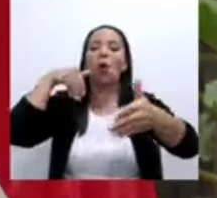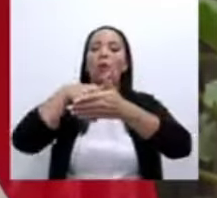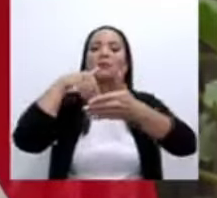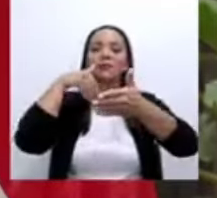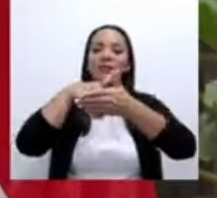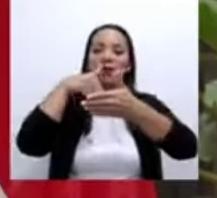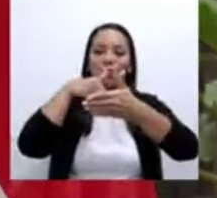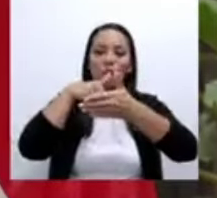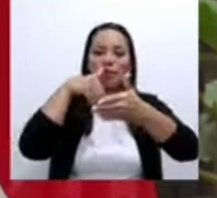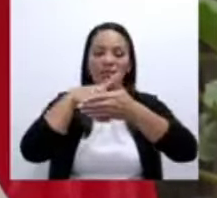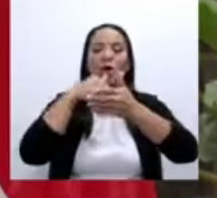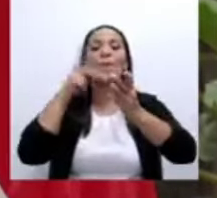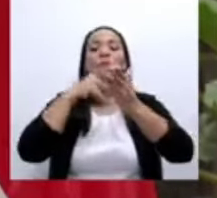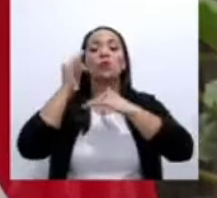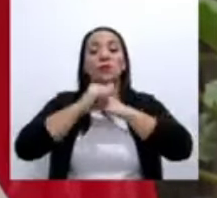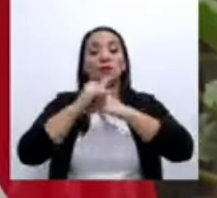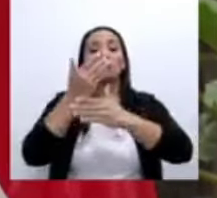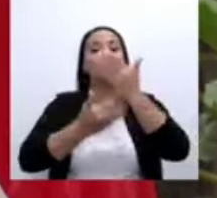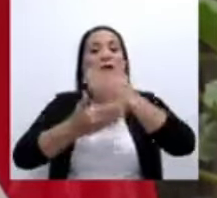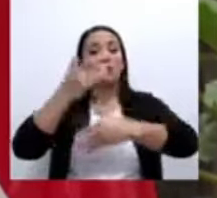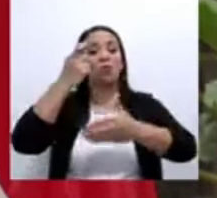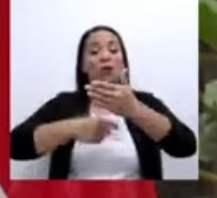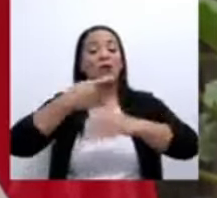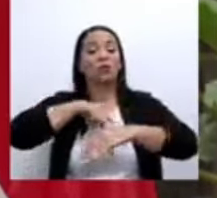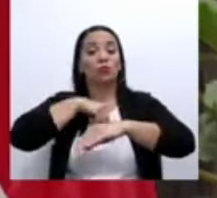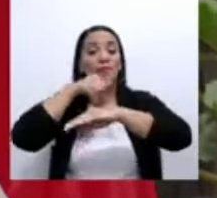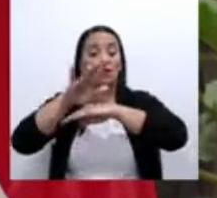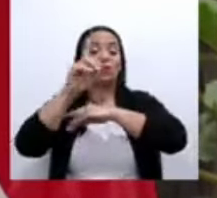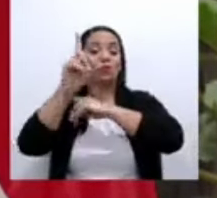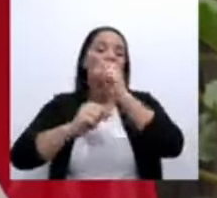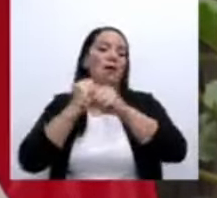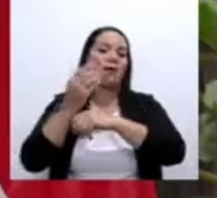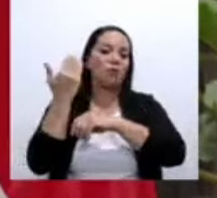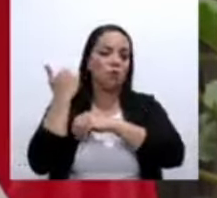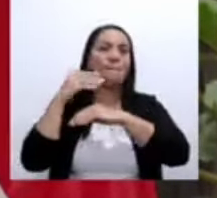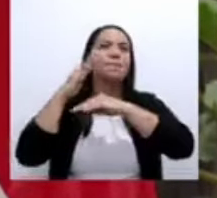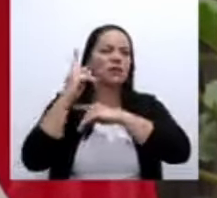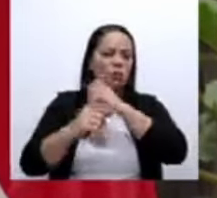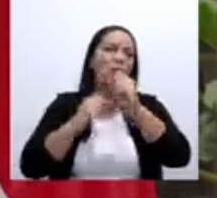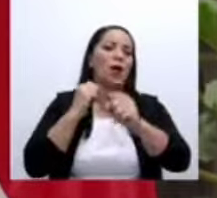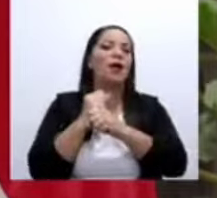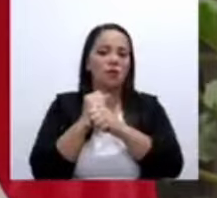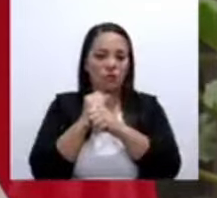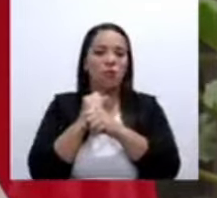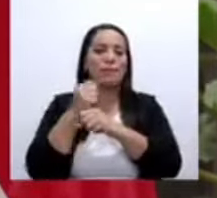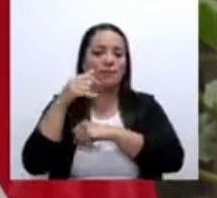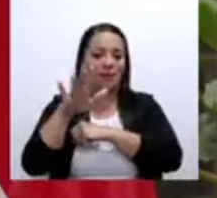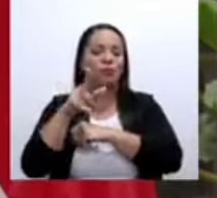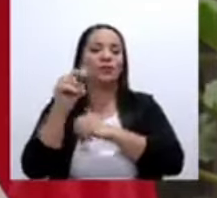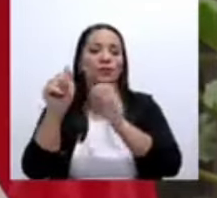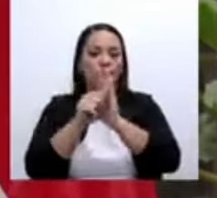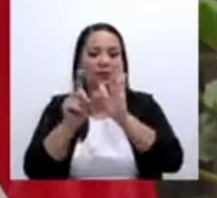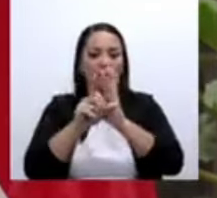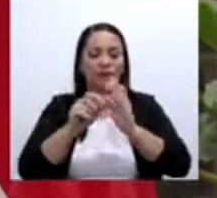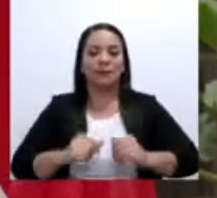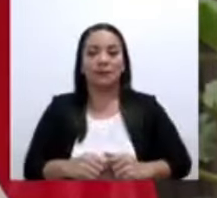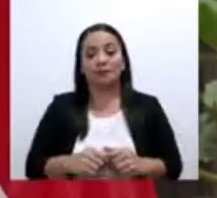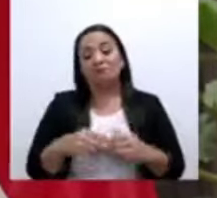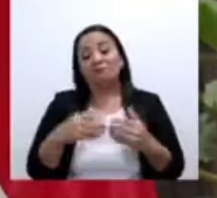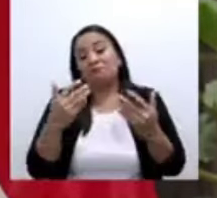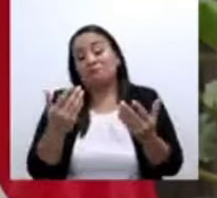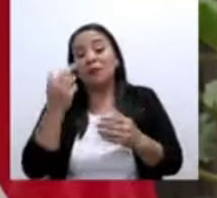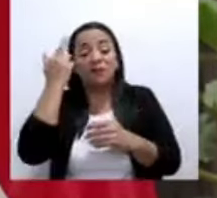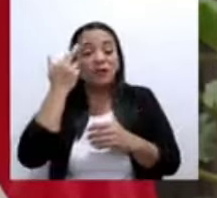los proyectos de mano dura que nosotros enviamos hace un año, más de un año ya al Congreso. ¿Por razones ideológicas?